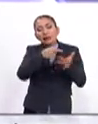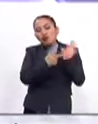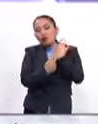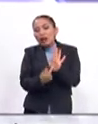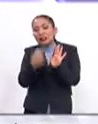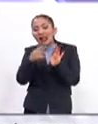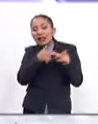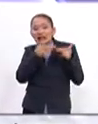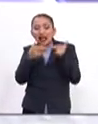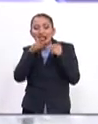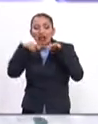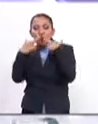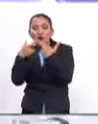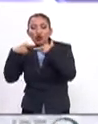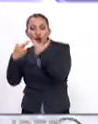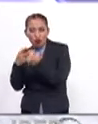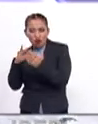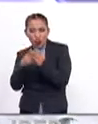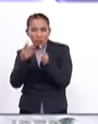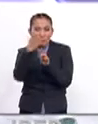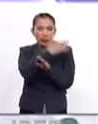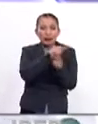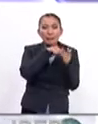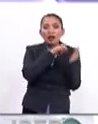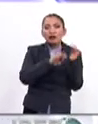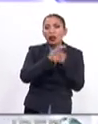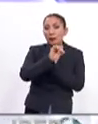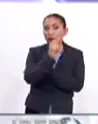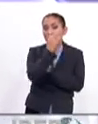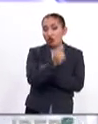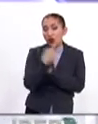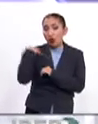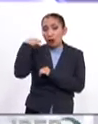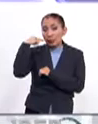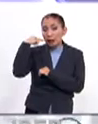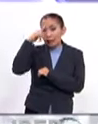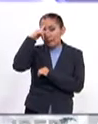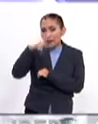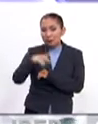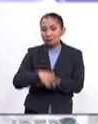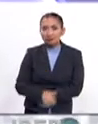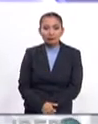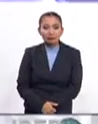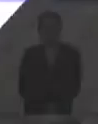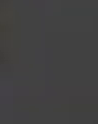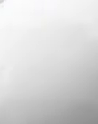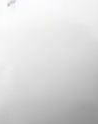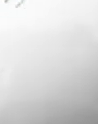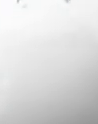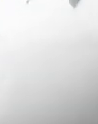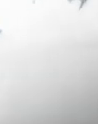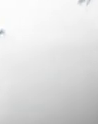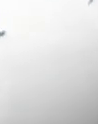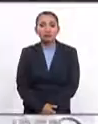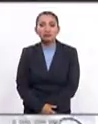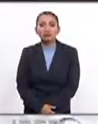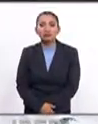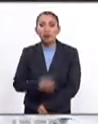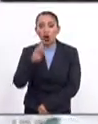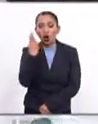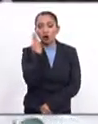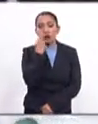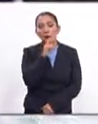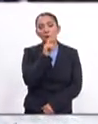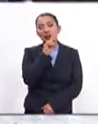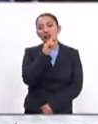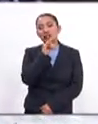muestra el legado de estas reuniones que iniciaron en 1991 en Guadalajara, México. En la Universidad